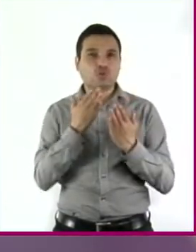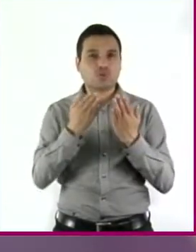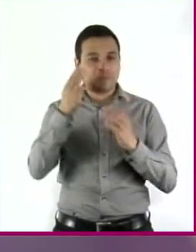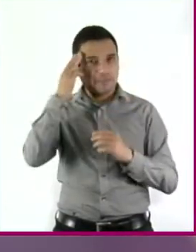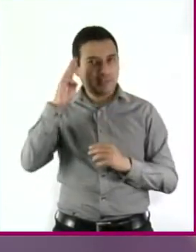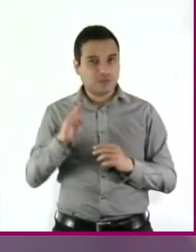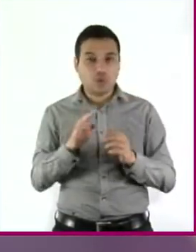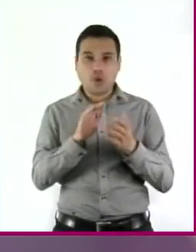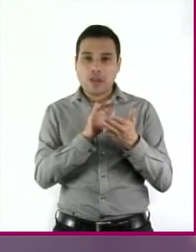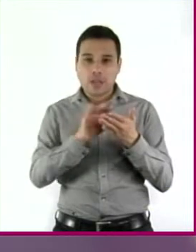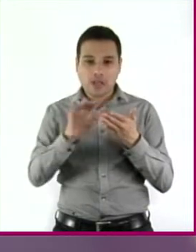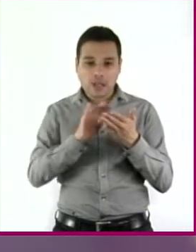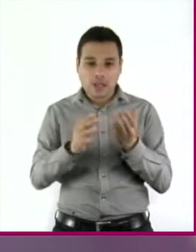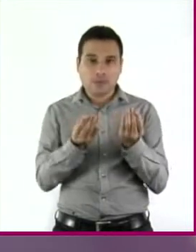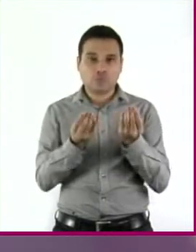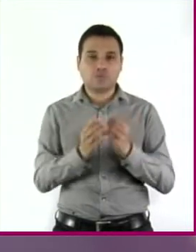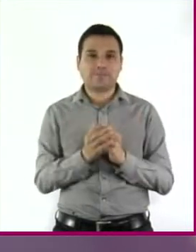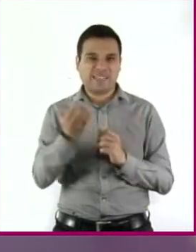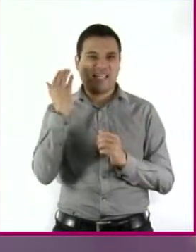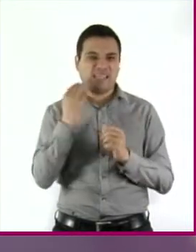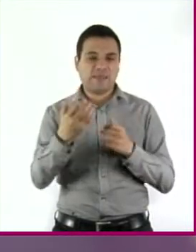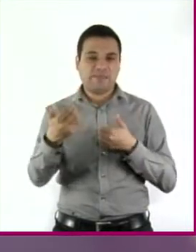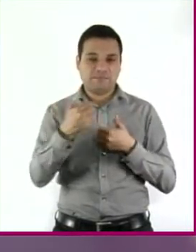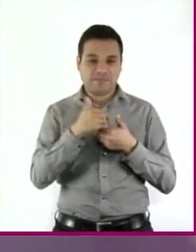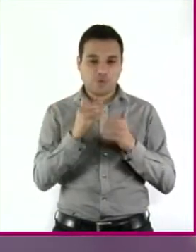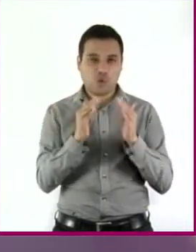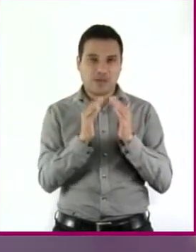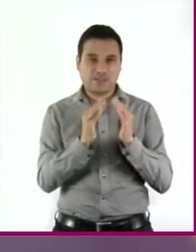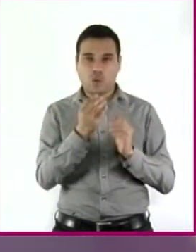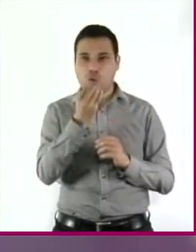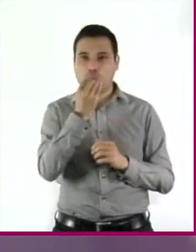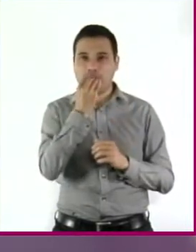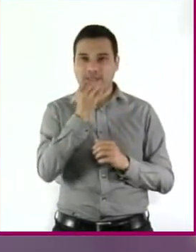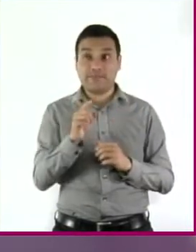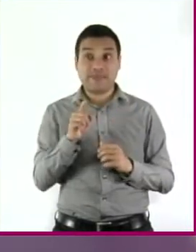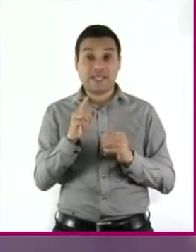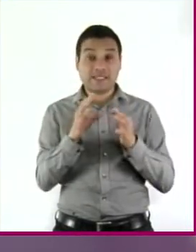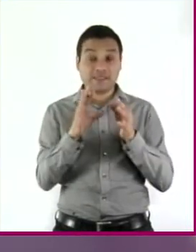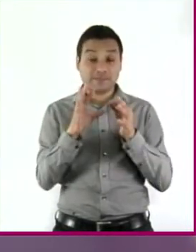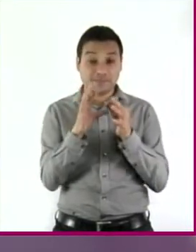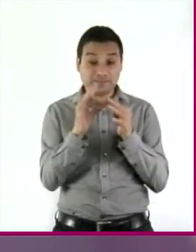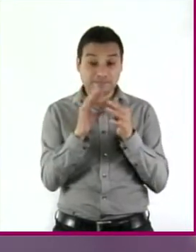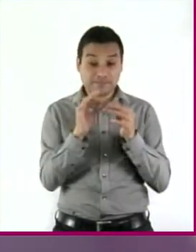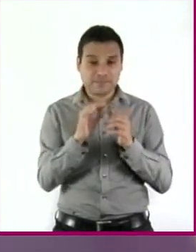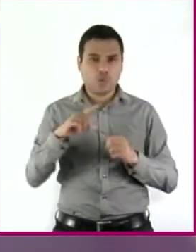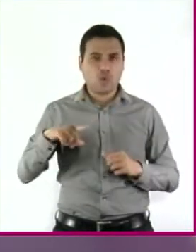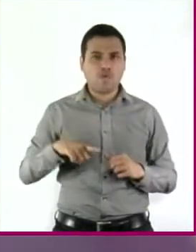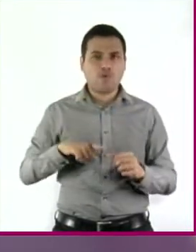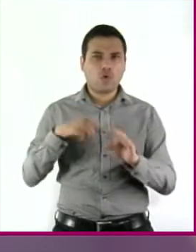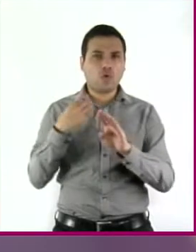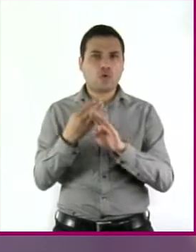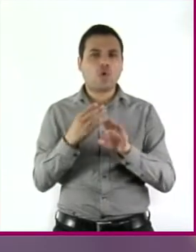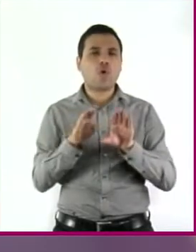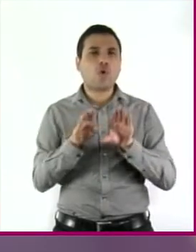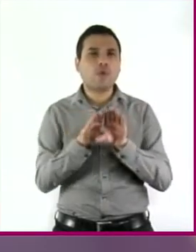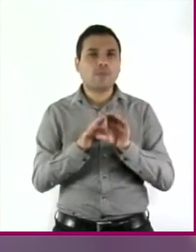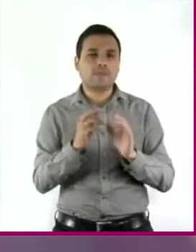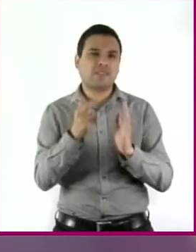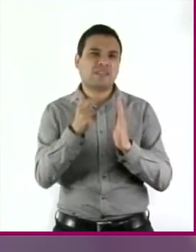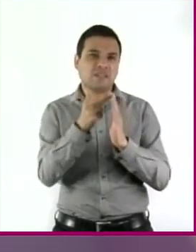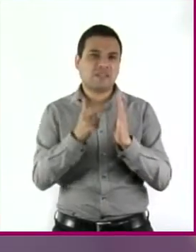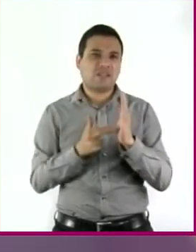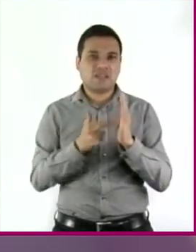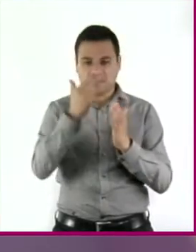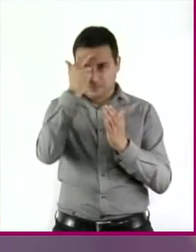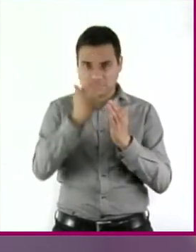a Leile. El otro día vino a comer a mi casa y me dijo una de las mejores formas de ir en contra del sistema es desobedecer las reglas